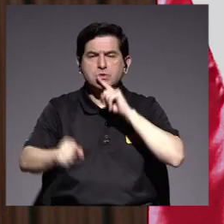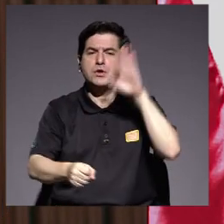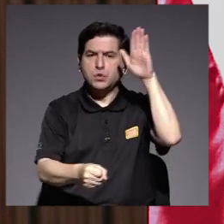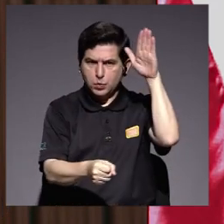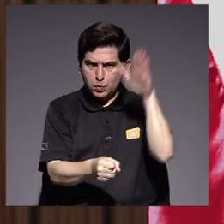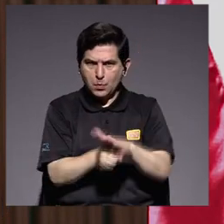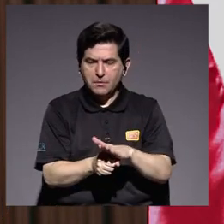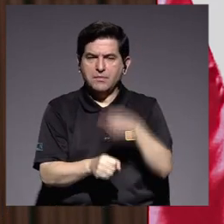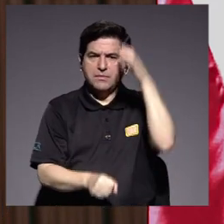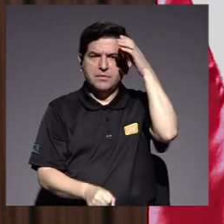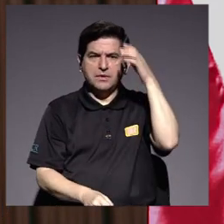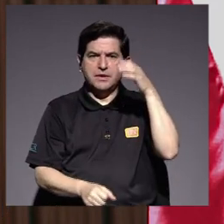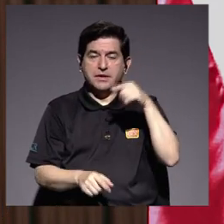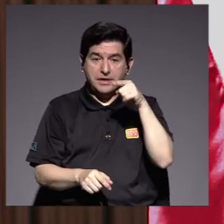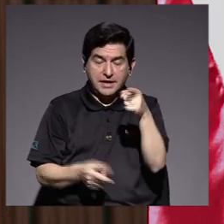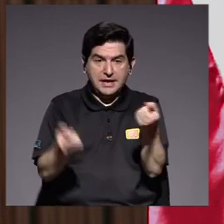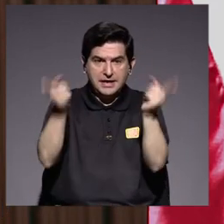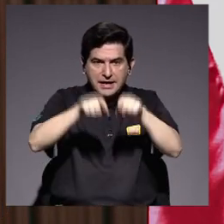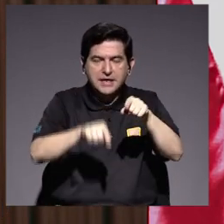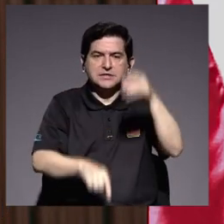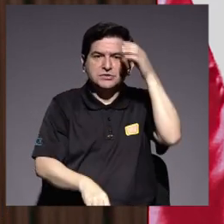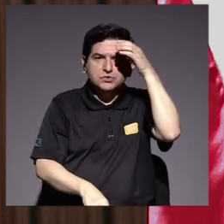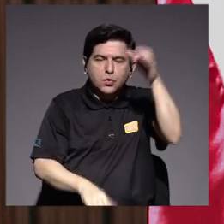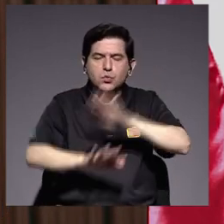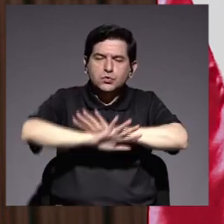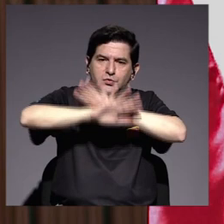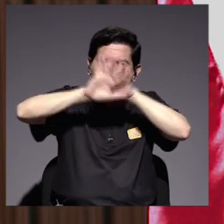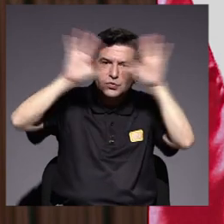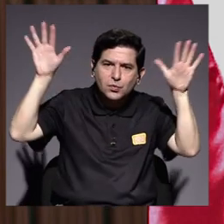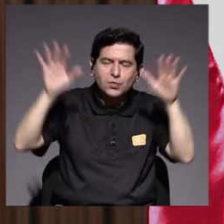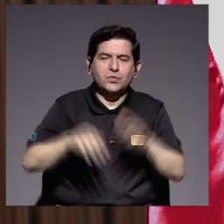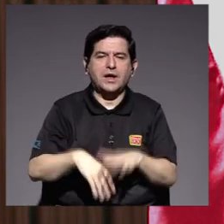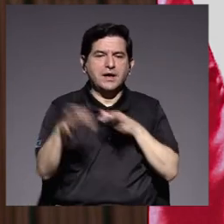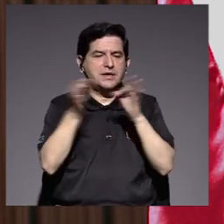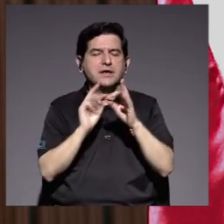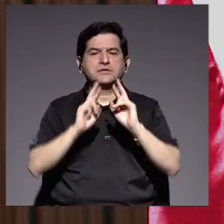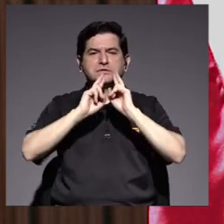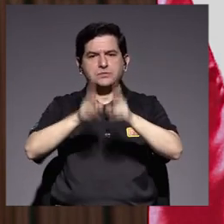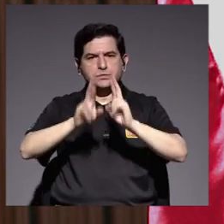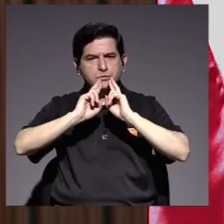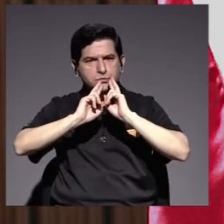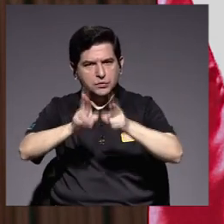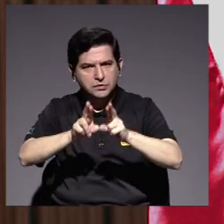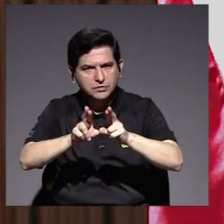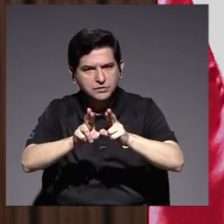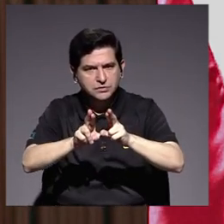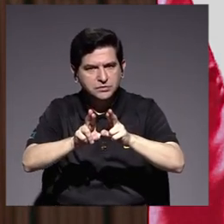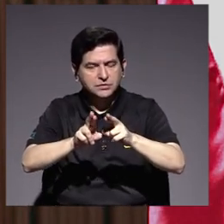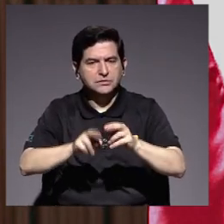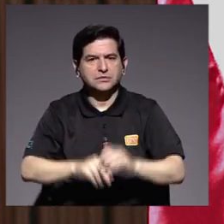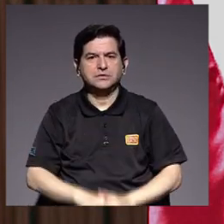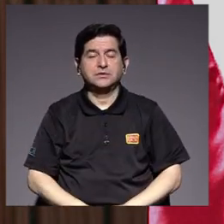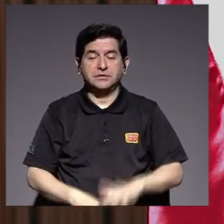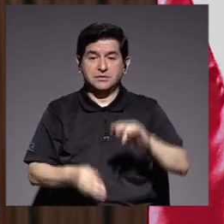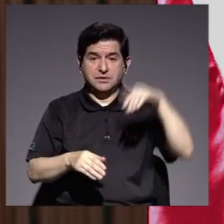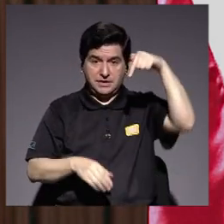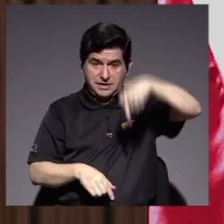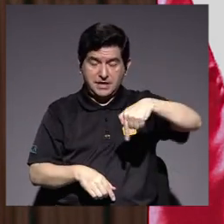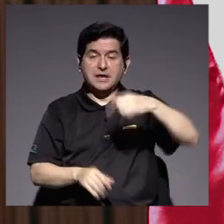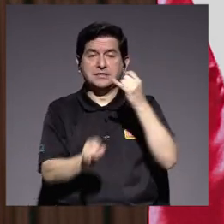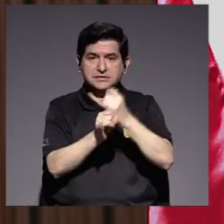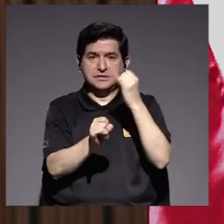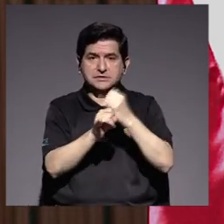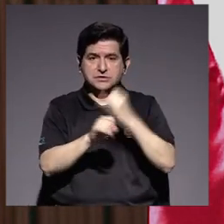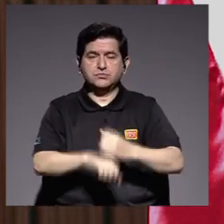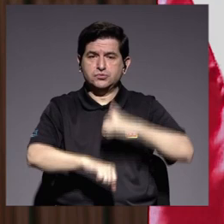cumplimiento con la cultura de transparencia y rendición de cuentas que impera en la institución.